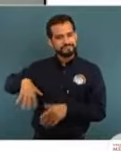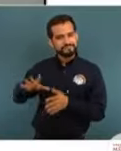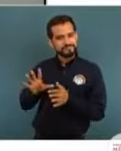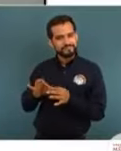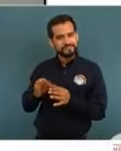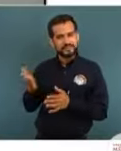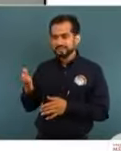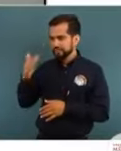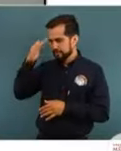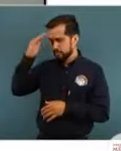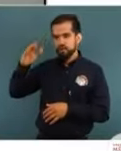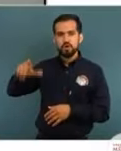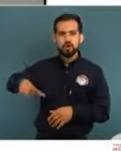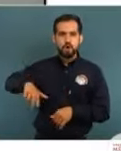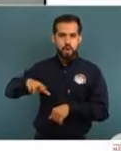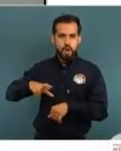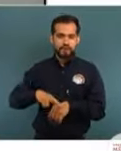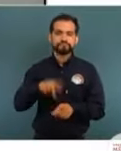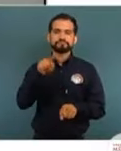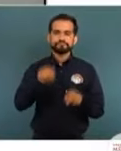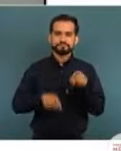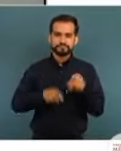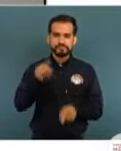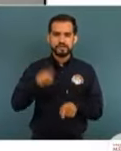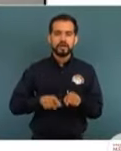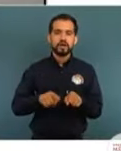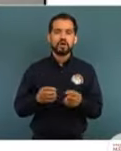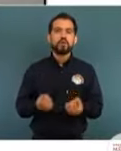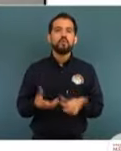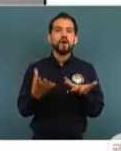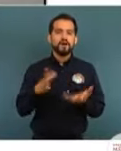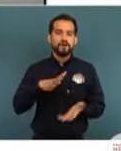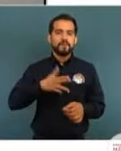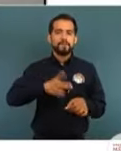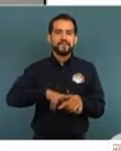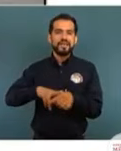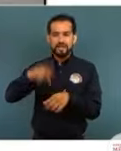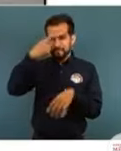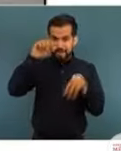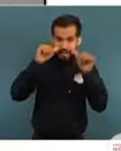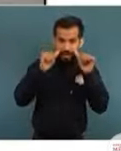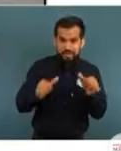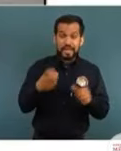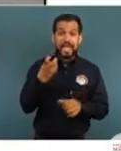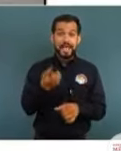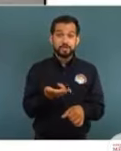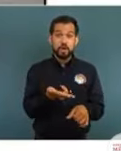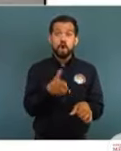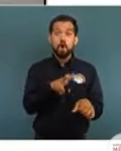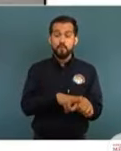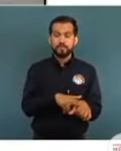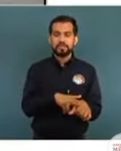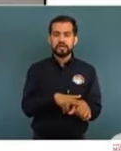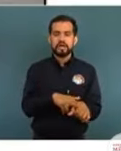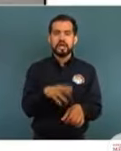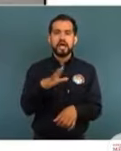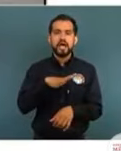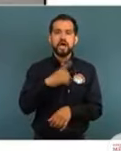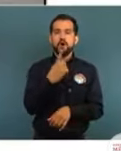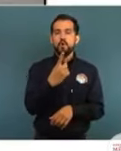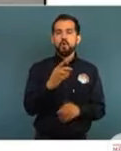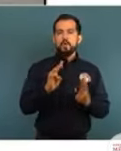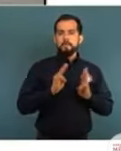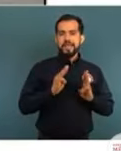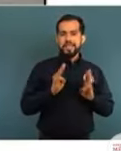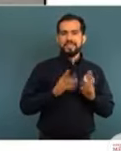mencionó el señor gobernador los porcentajes de disponibilidad. Estos hospitales están uno de